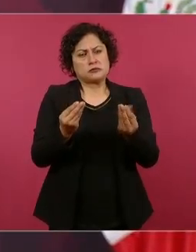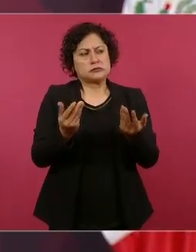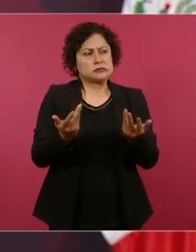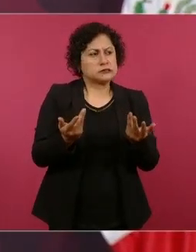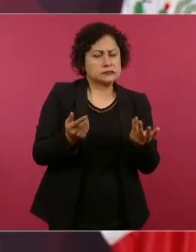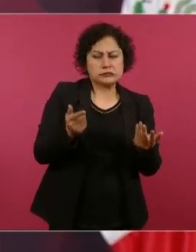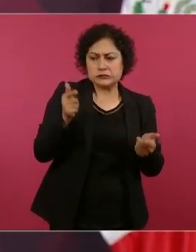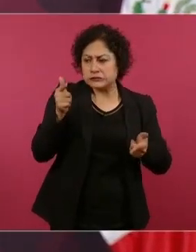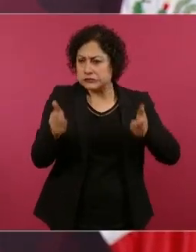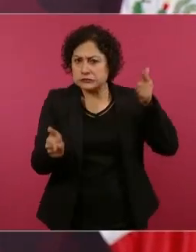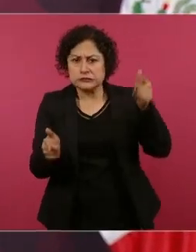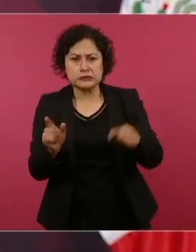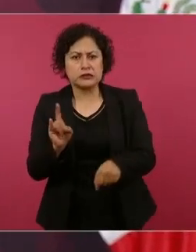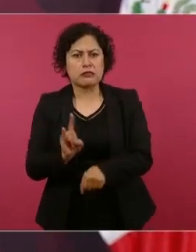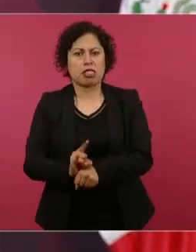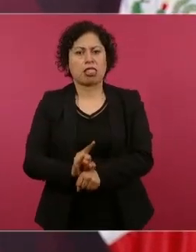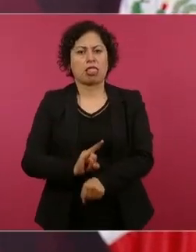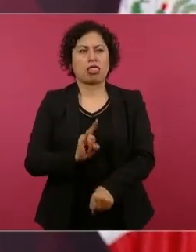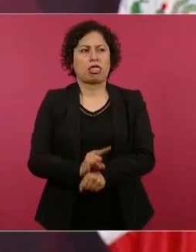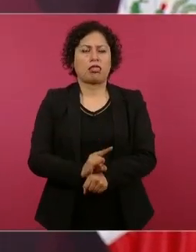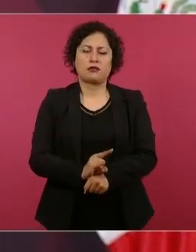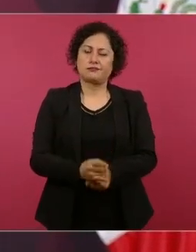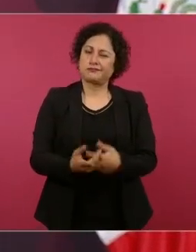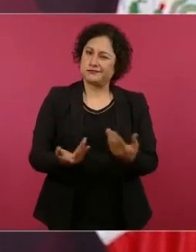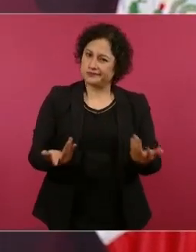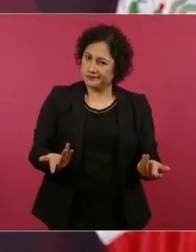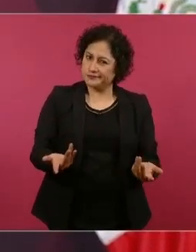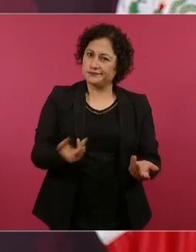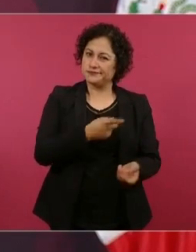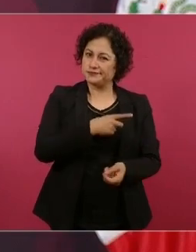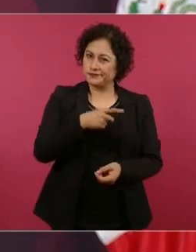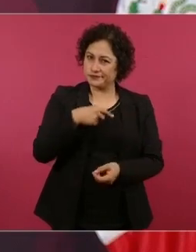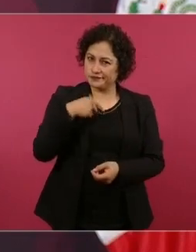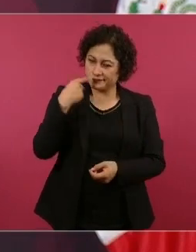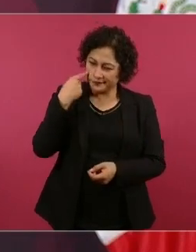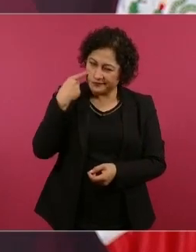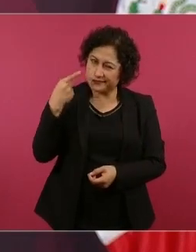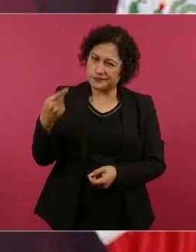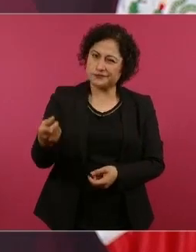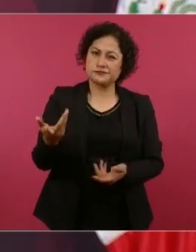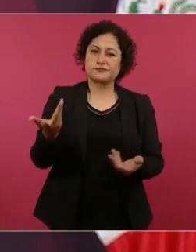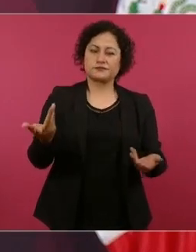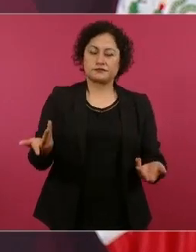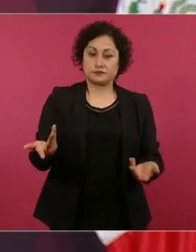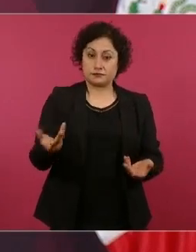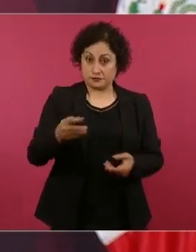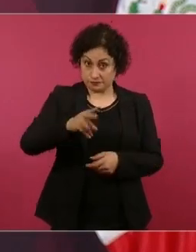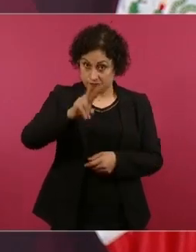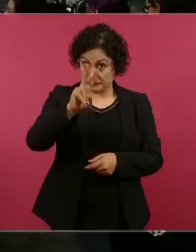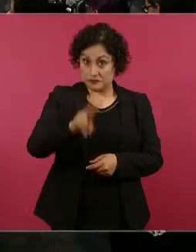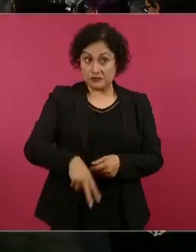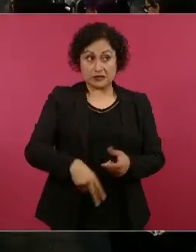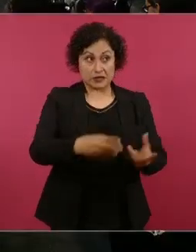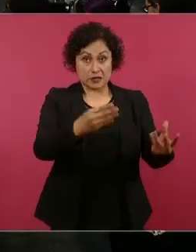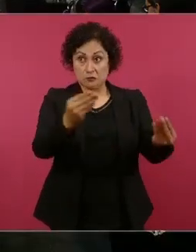Hay muchas organizaciones de las llamadas no gubernamentales